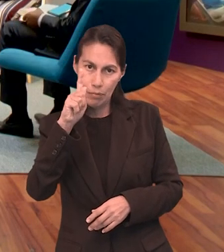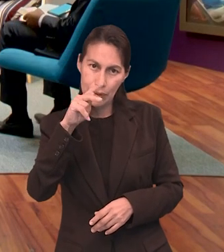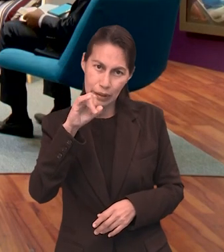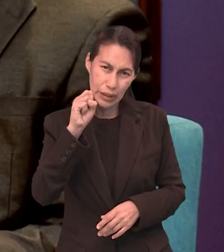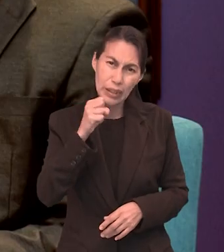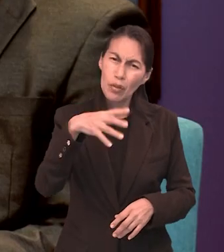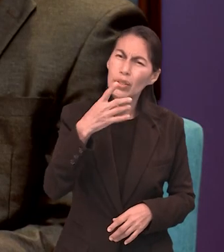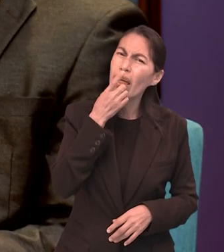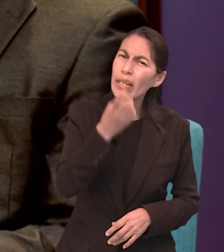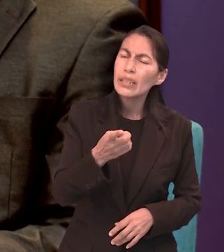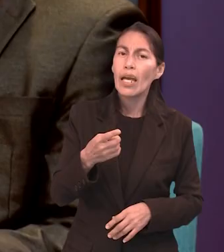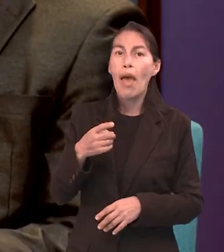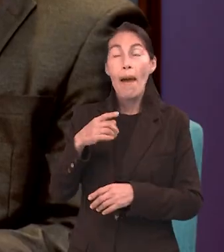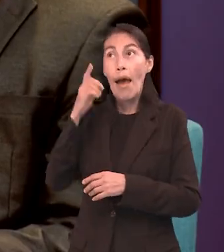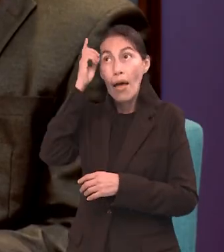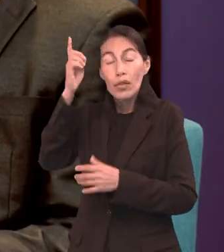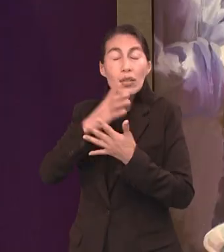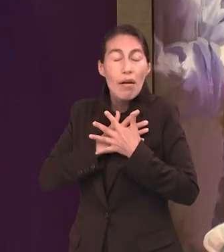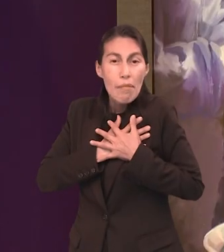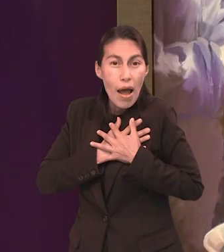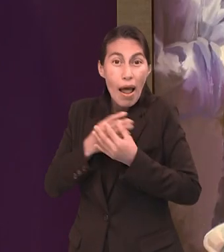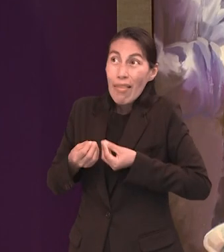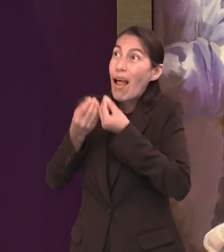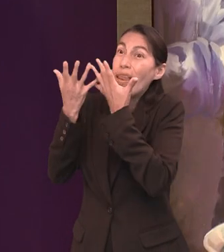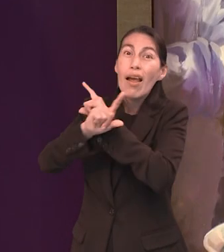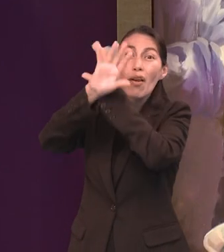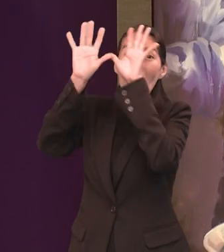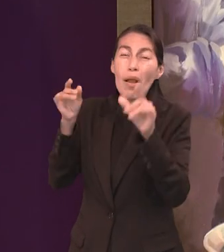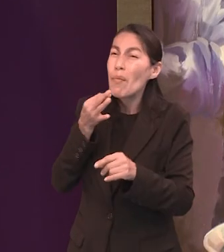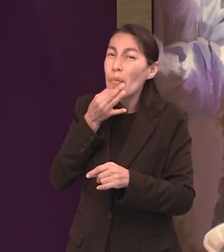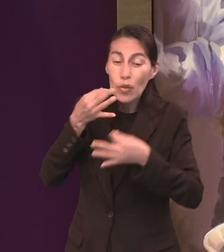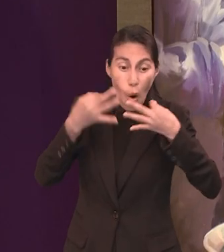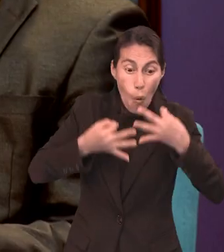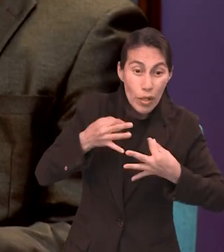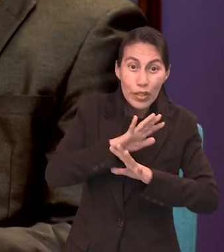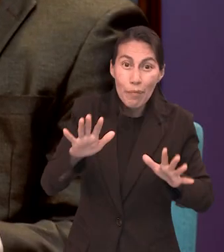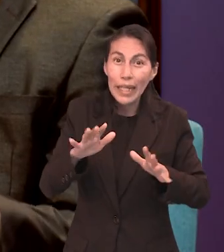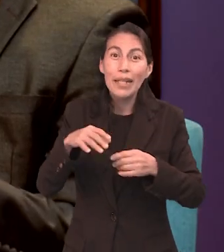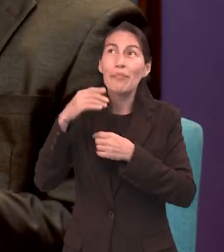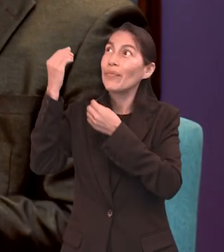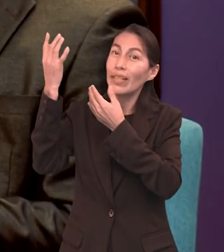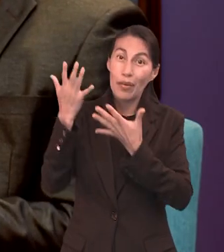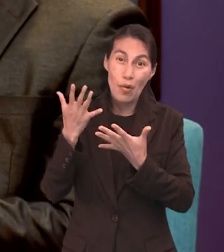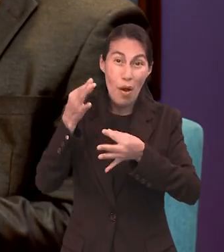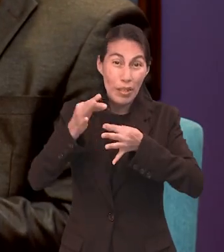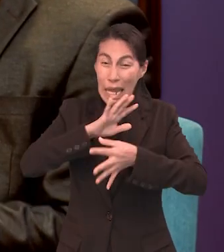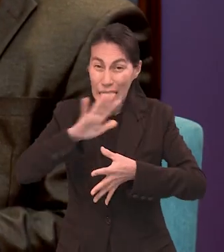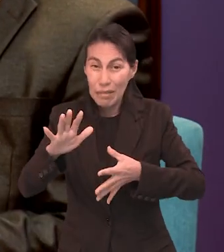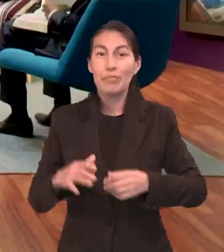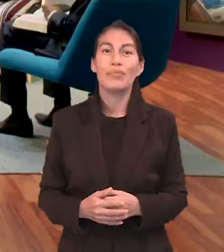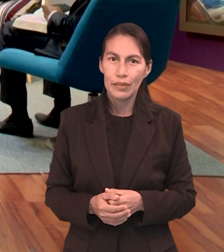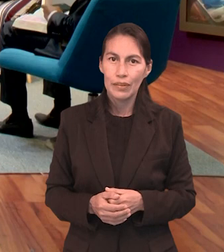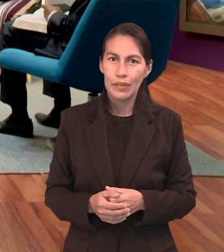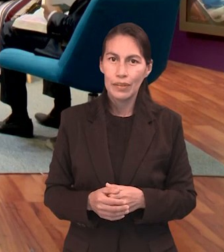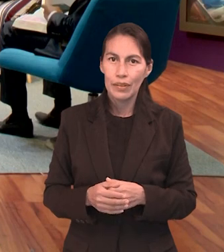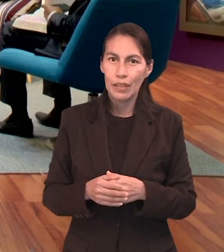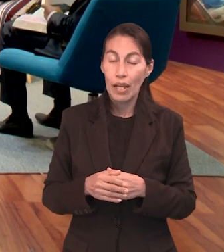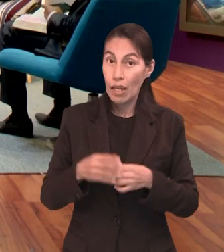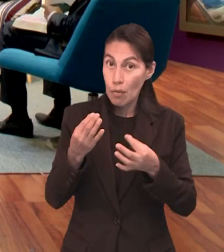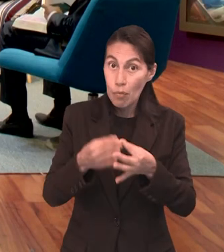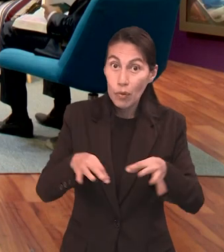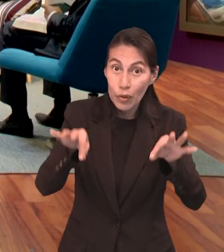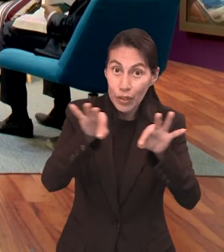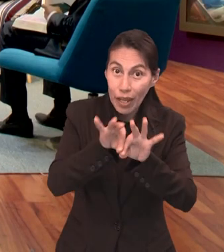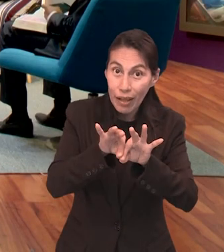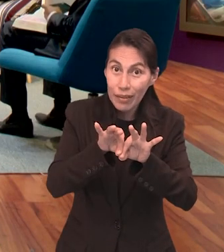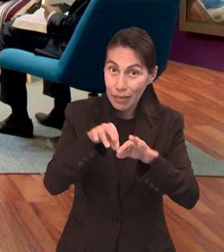Apocalipsis 14, 7, te media a Dios y dale gloria, porque ha llegado la hora de su juicio. Qué